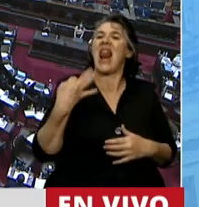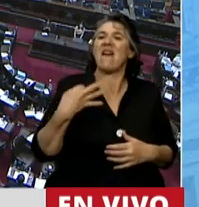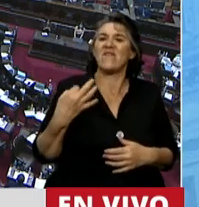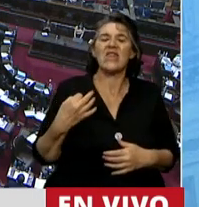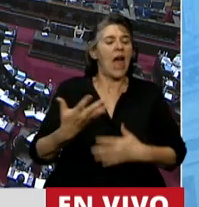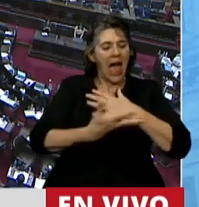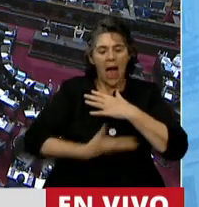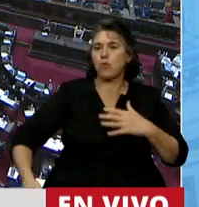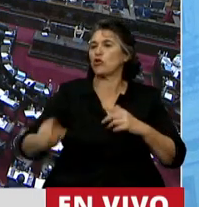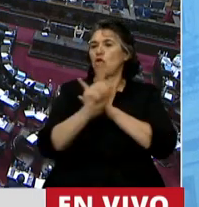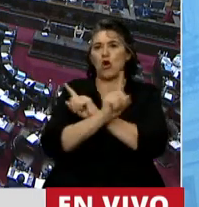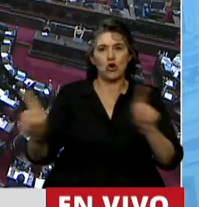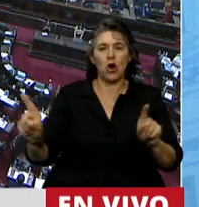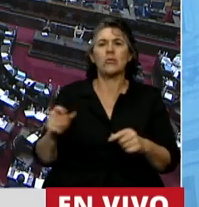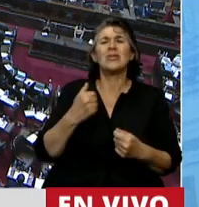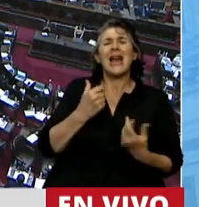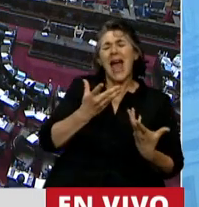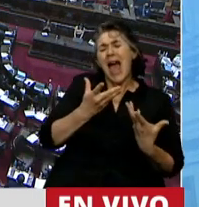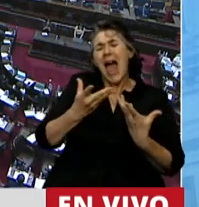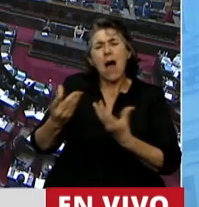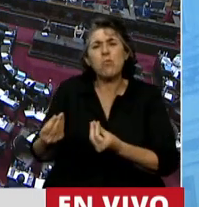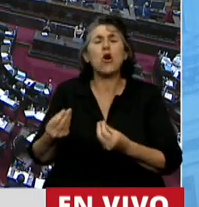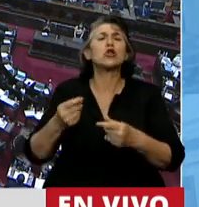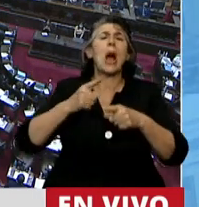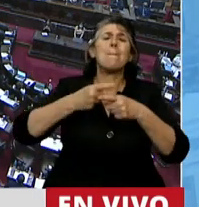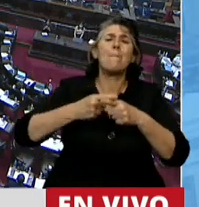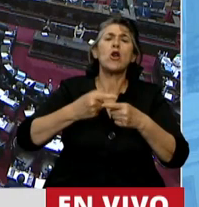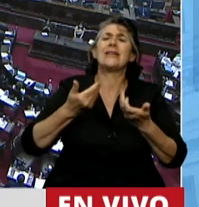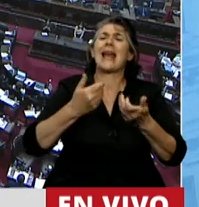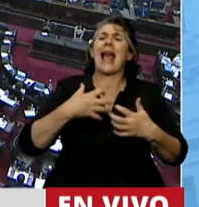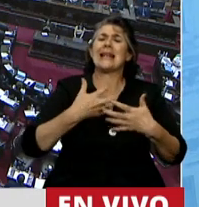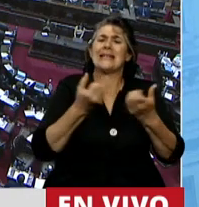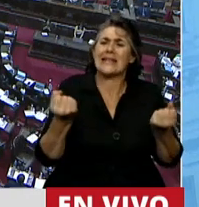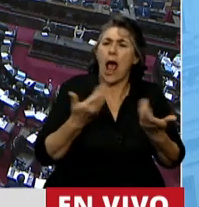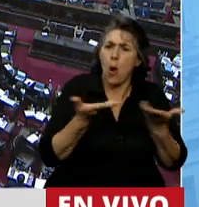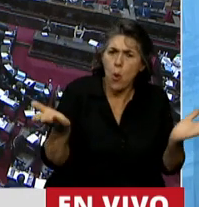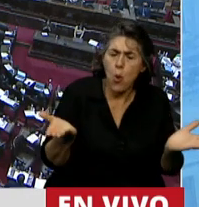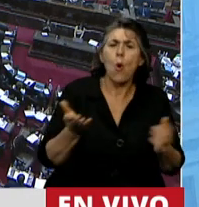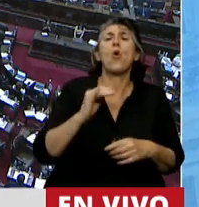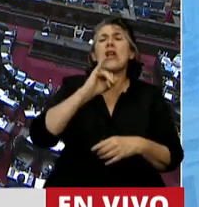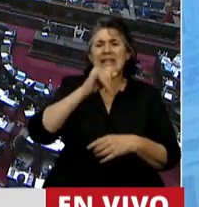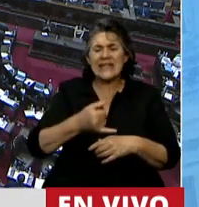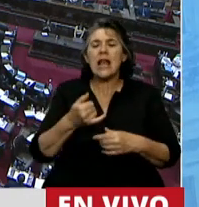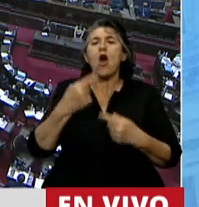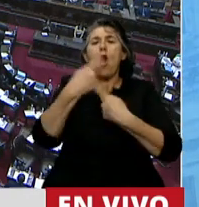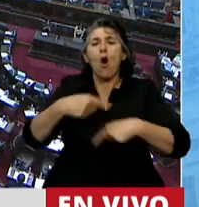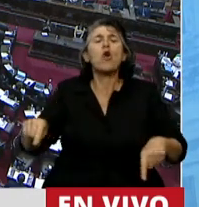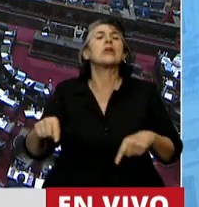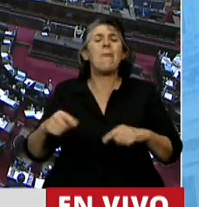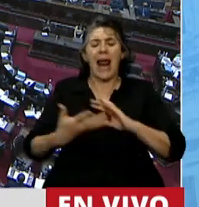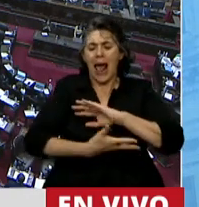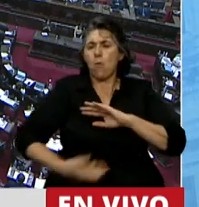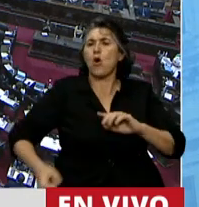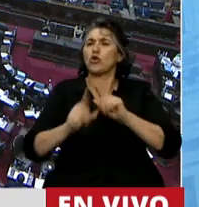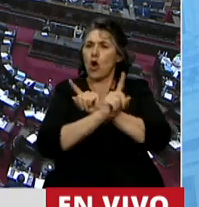una vez más de apoyar todas las políticas de salud, de educación, de asistencia para prevenir abortos, de trabajar con